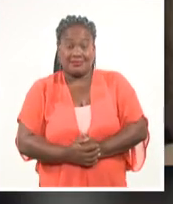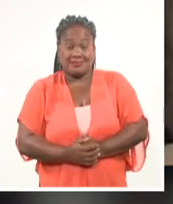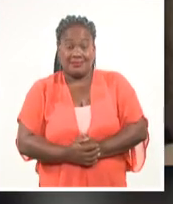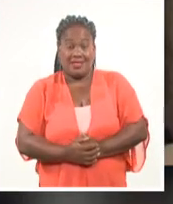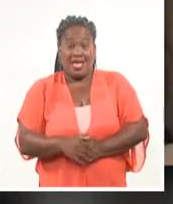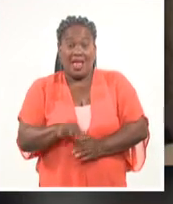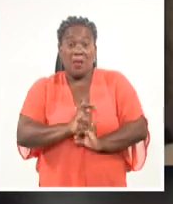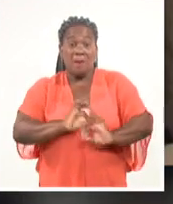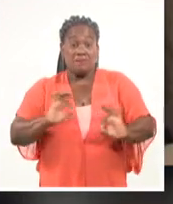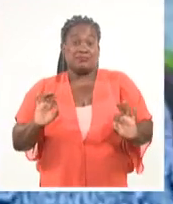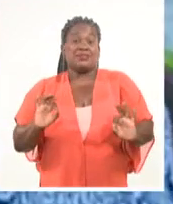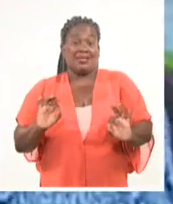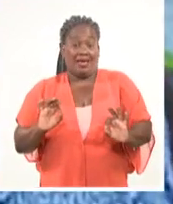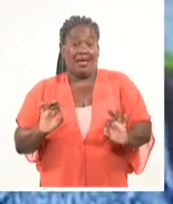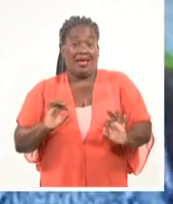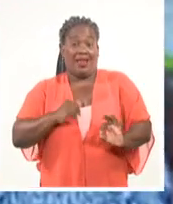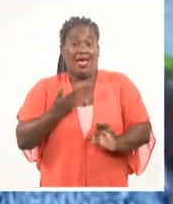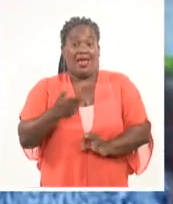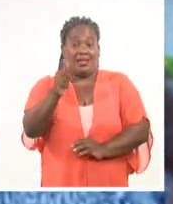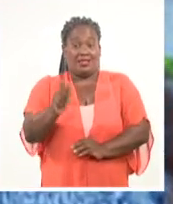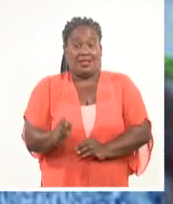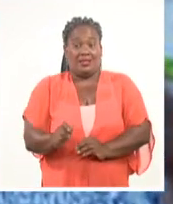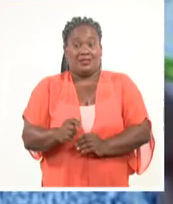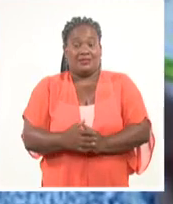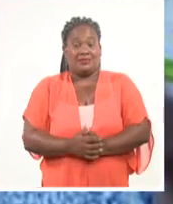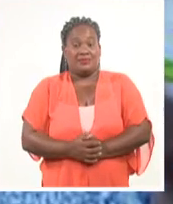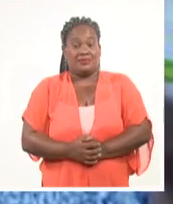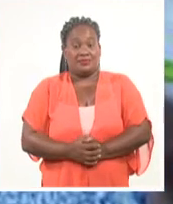la magia que te puede dejar el arte.